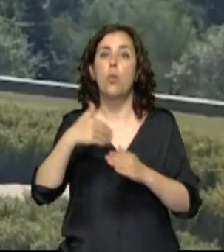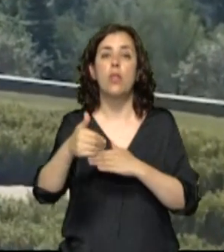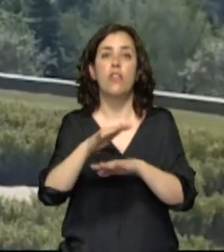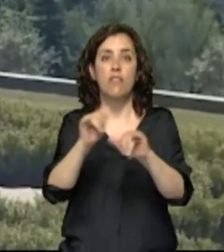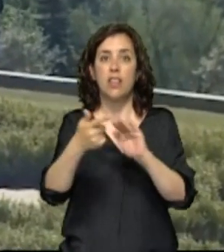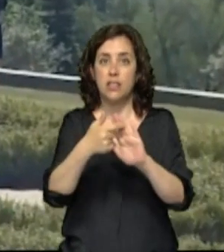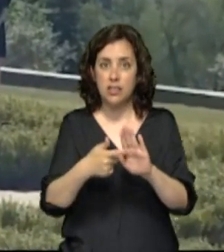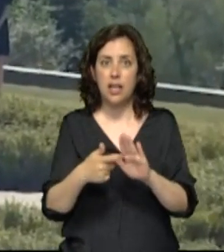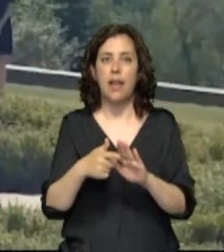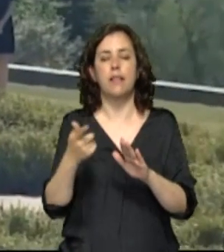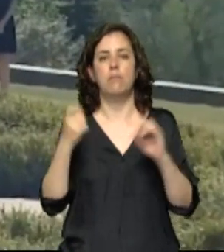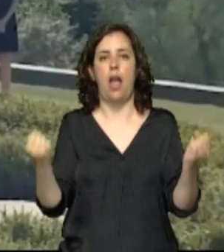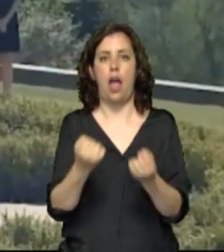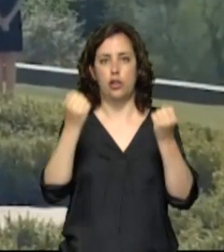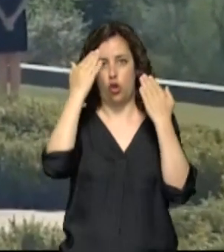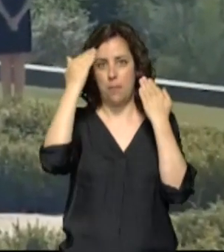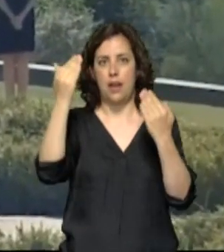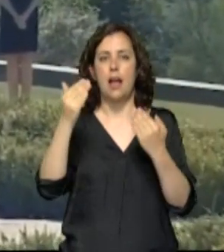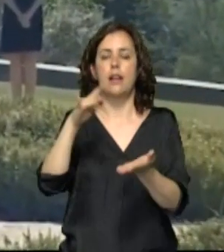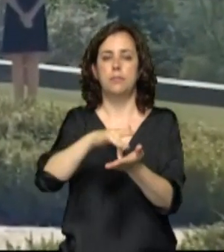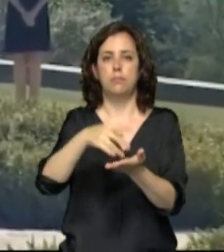oficial presidido por el Rey.